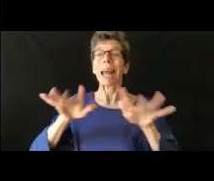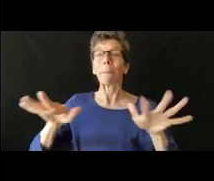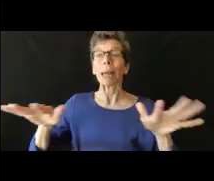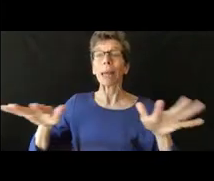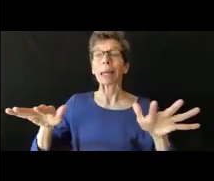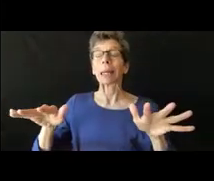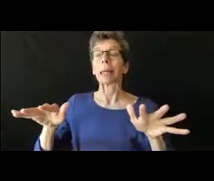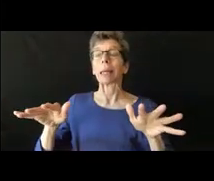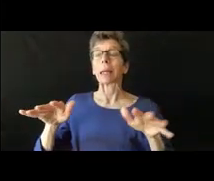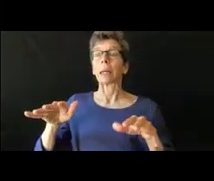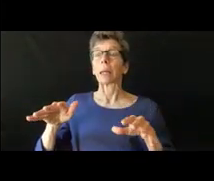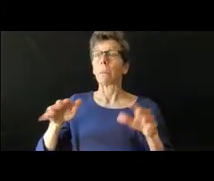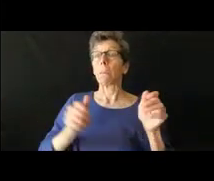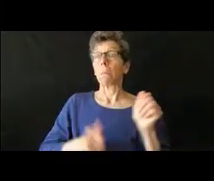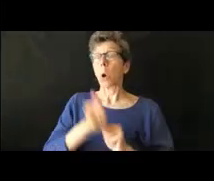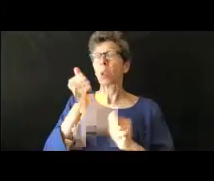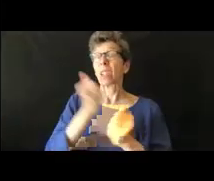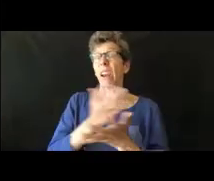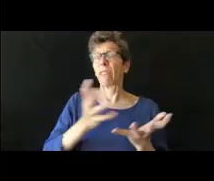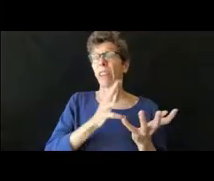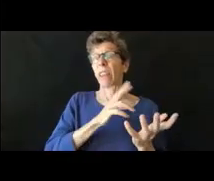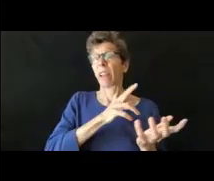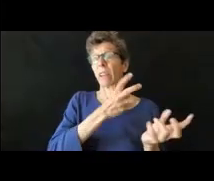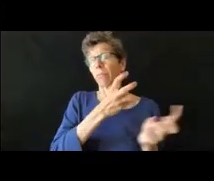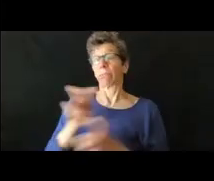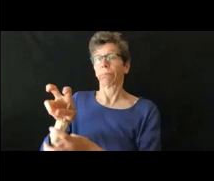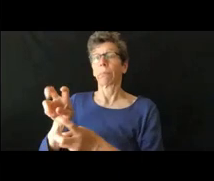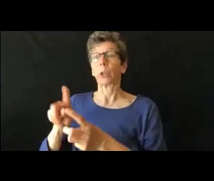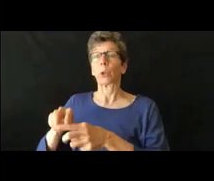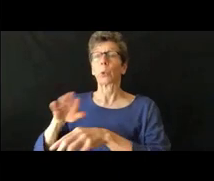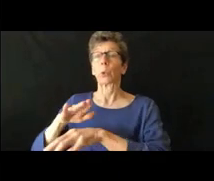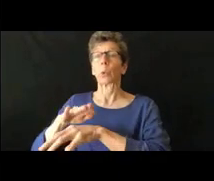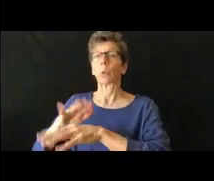que las reuniones de Zoom